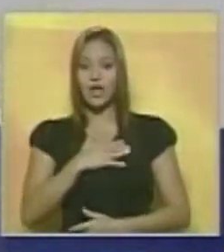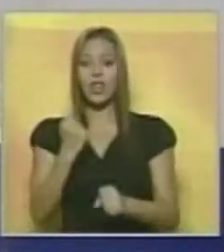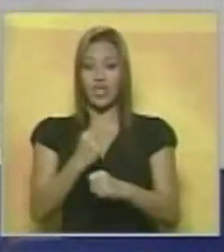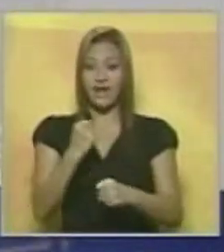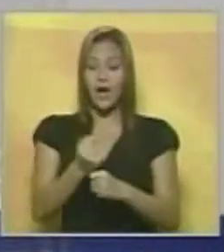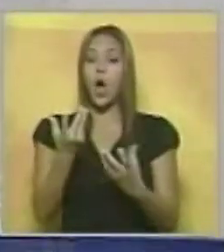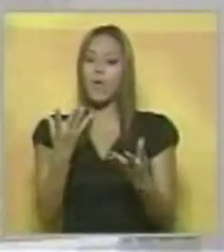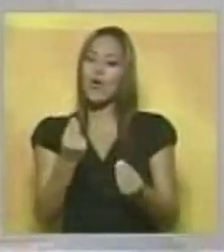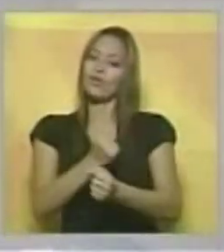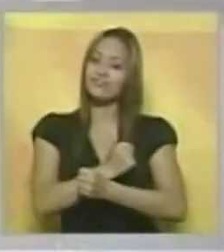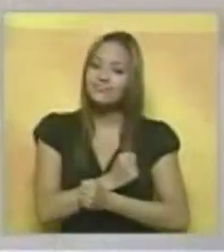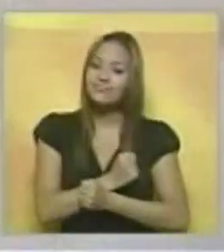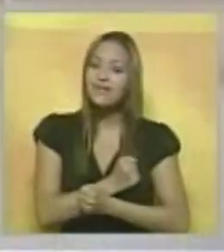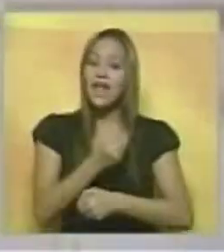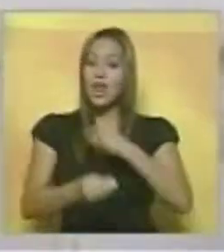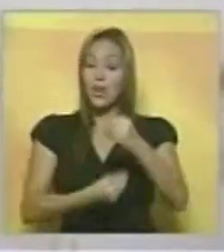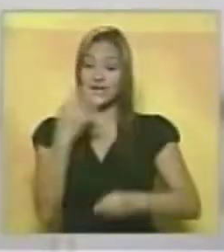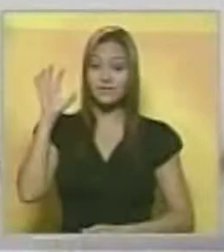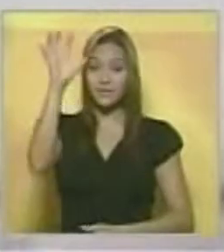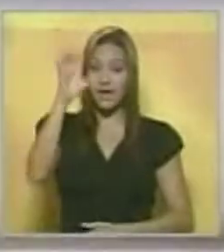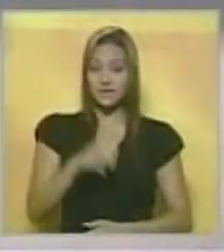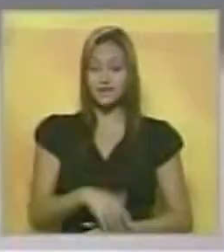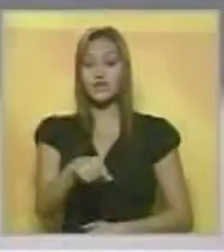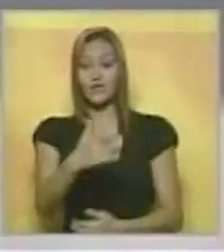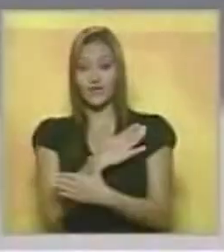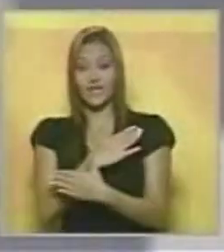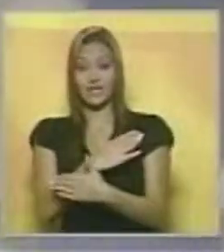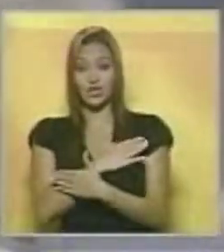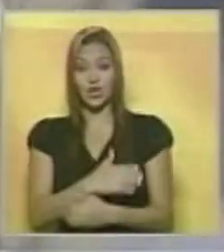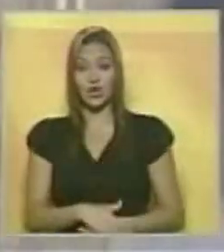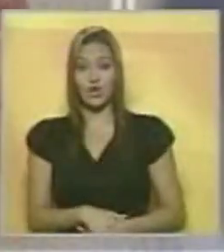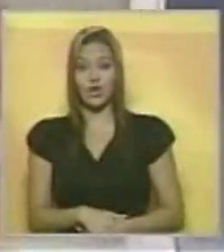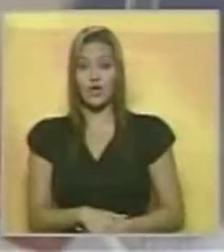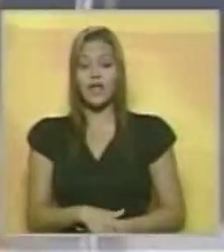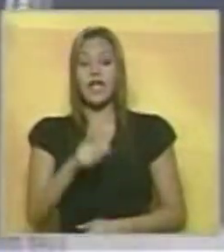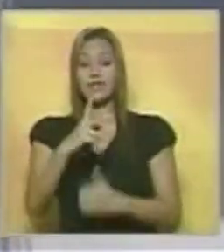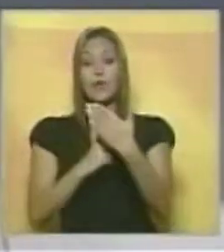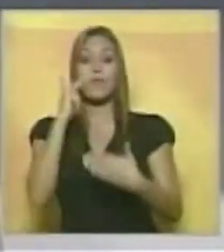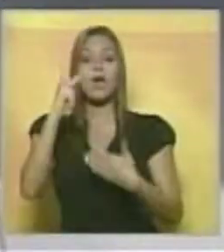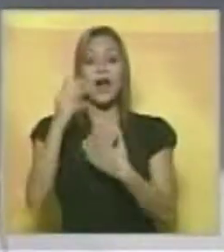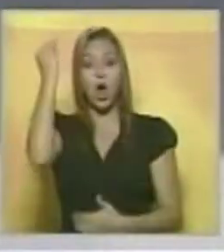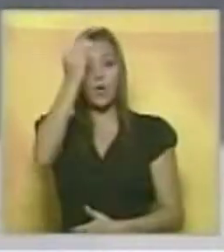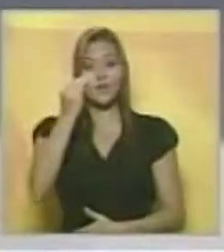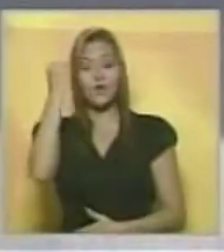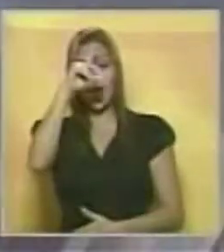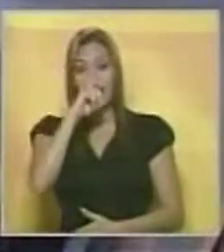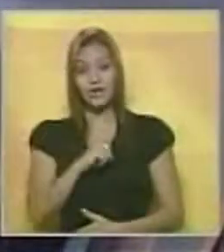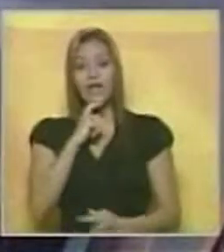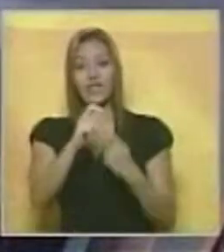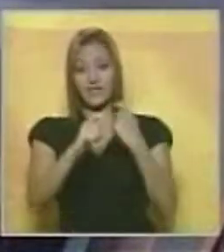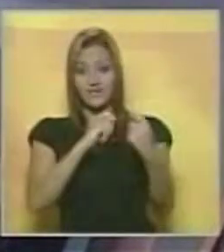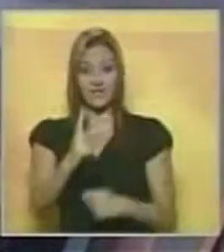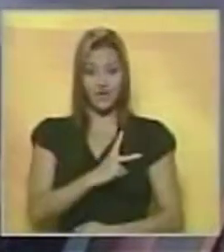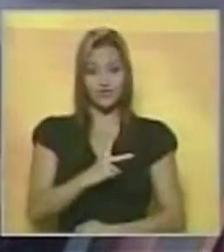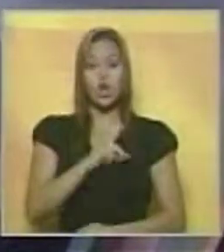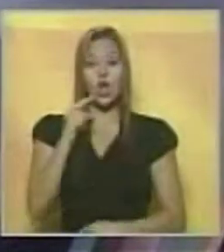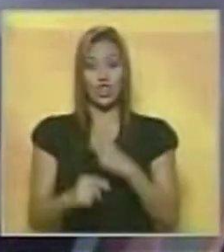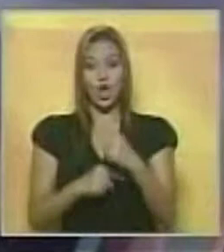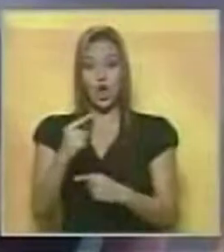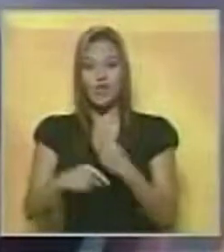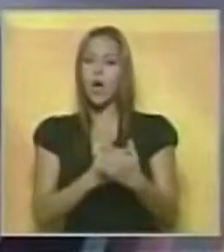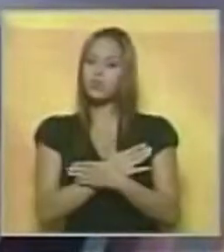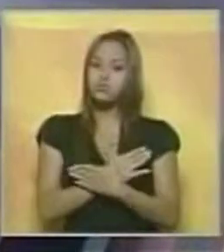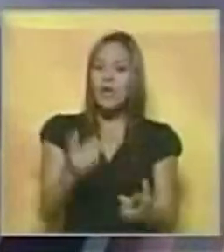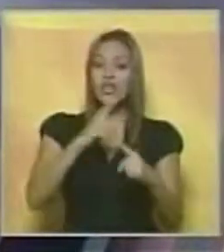trabajo que con tanta pasión hacemos para el país, este reconocimiento que es programa de opinión del año para la entrevista a Benevisión. Día a día, una